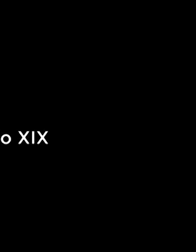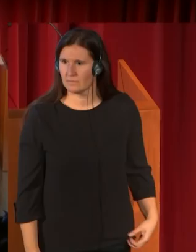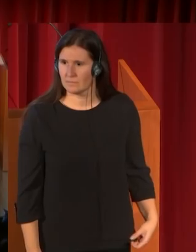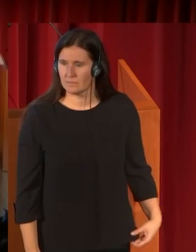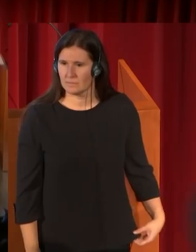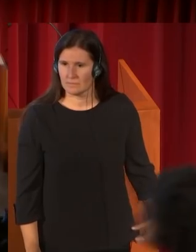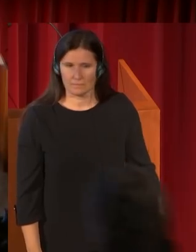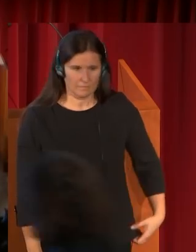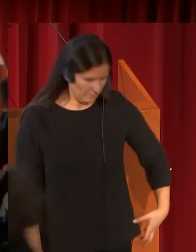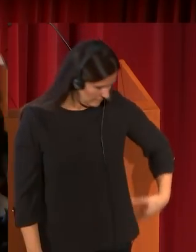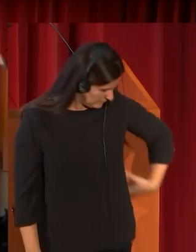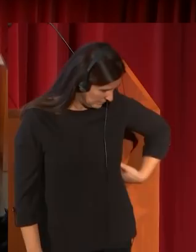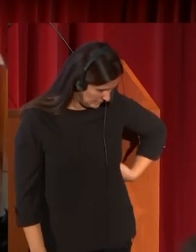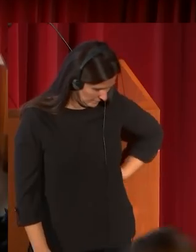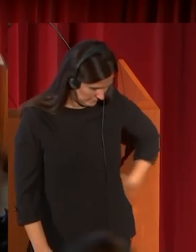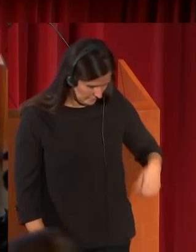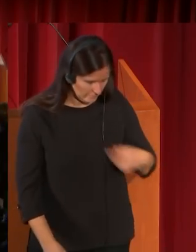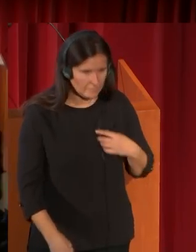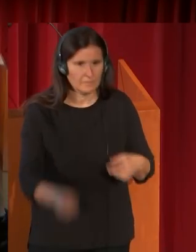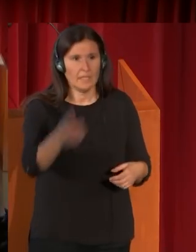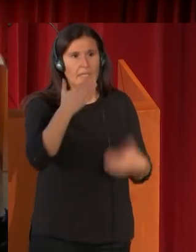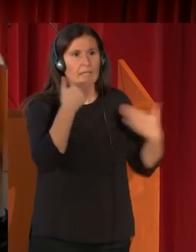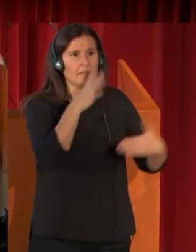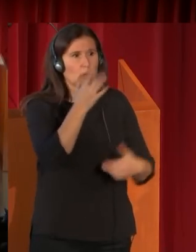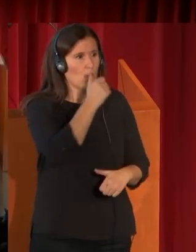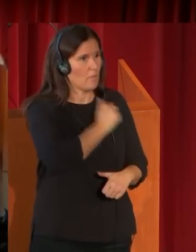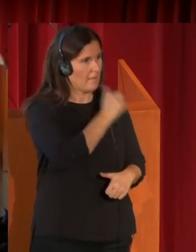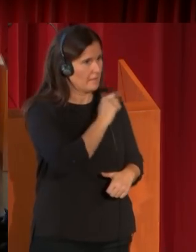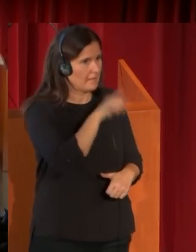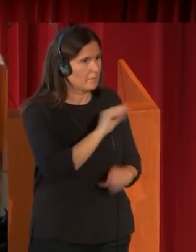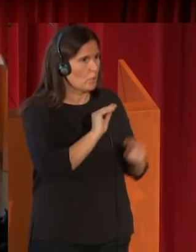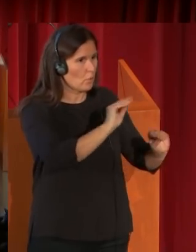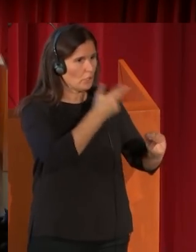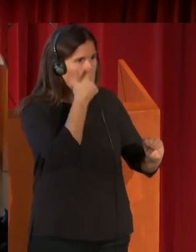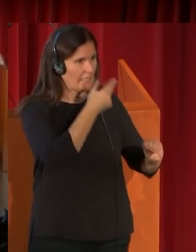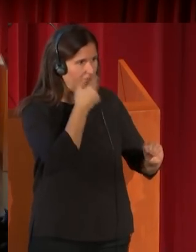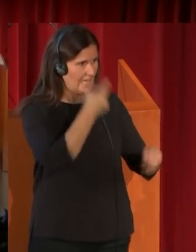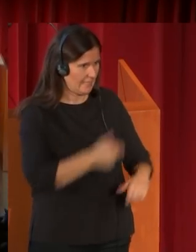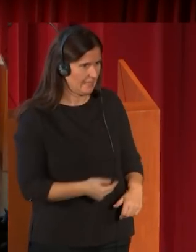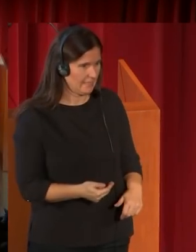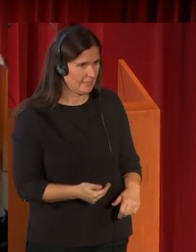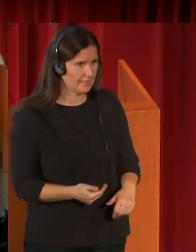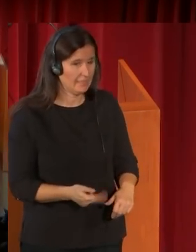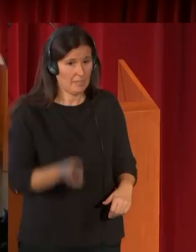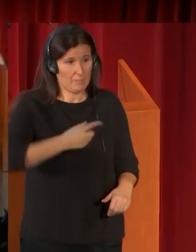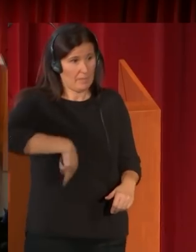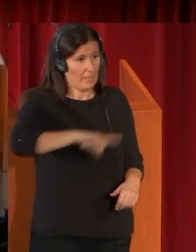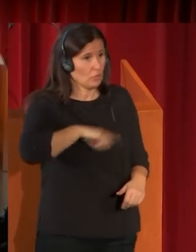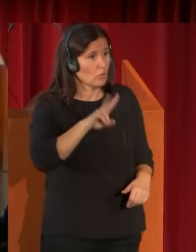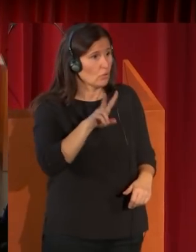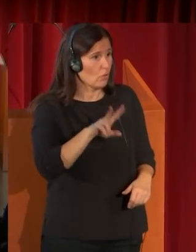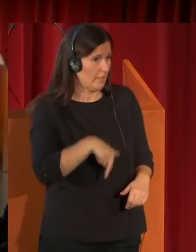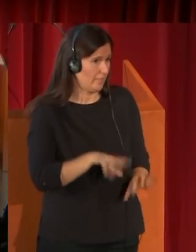Muchas gracias por su paciencia y por su interés, sobre todo, puesto que para nosotros es